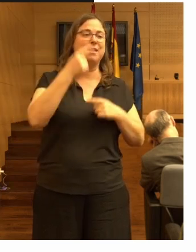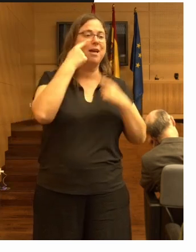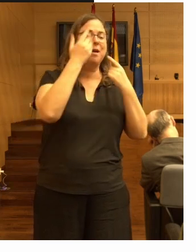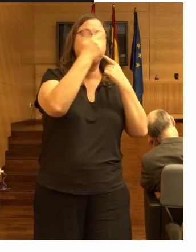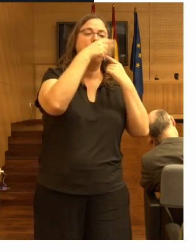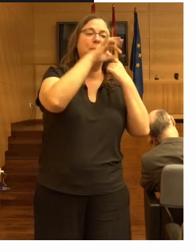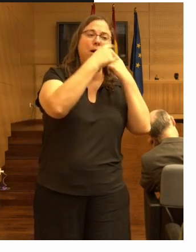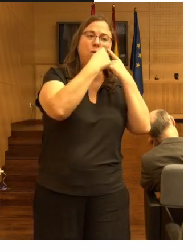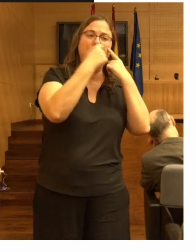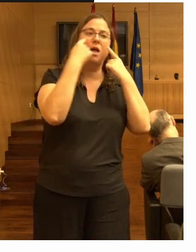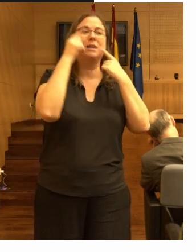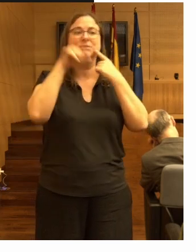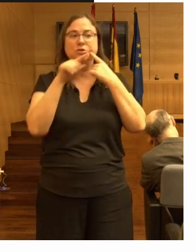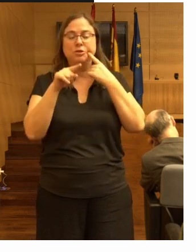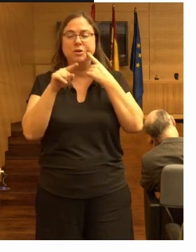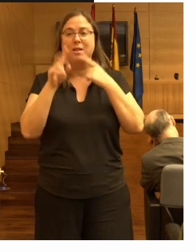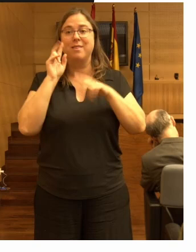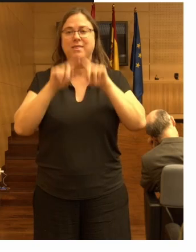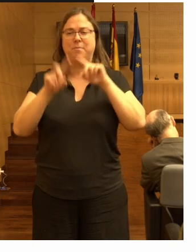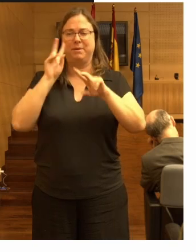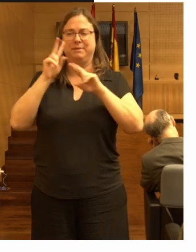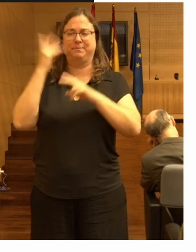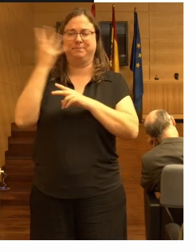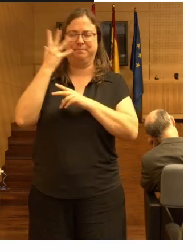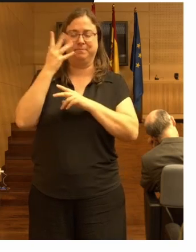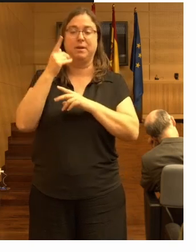pueden percibirlo como algo